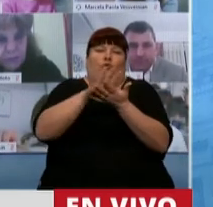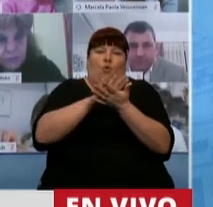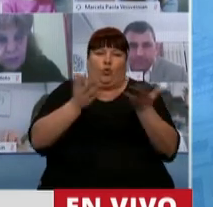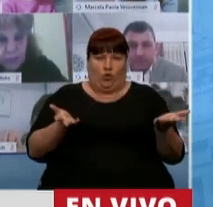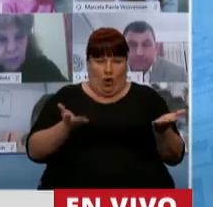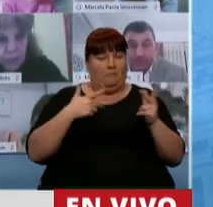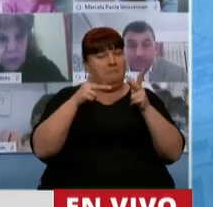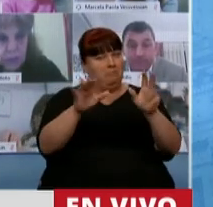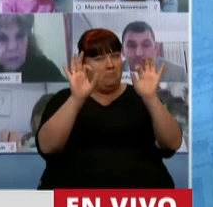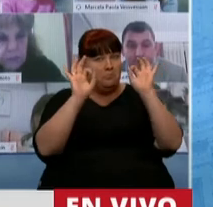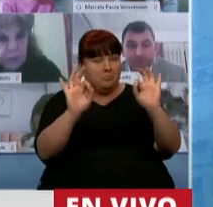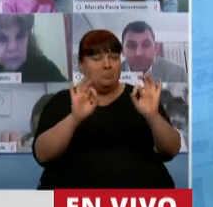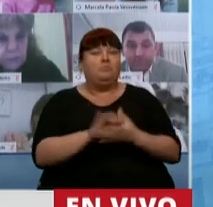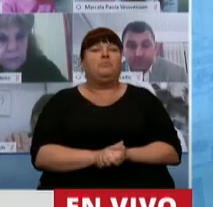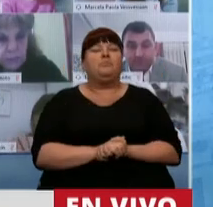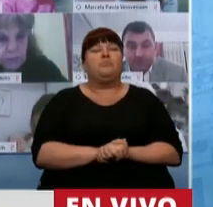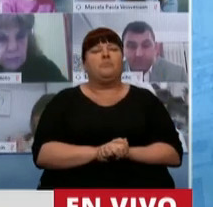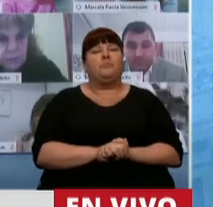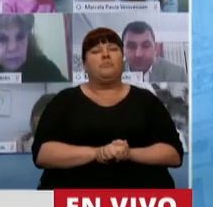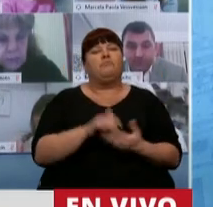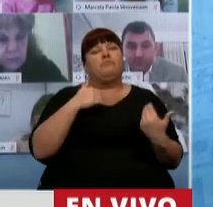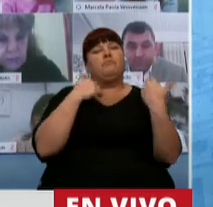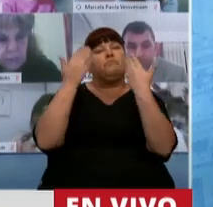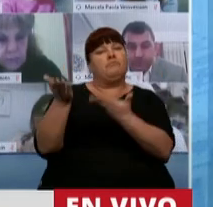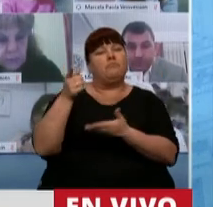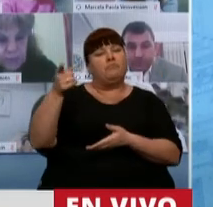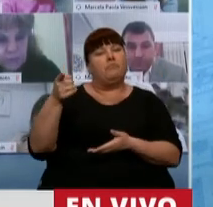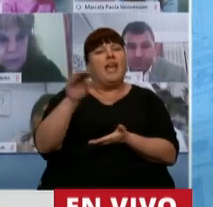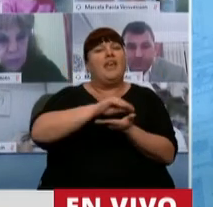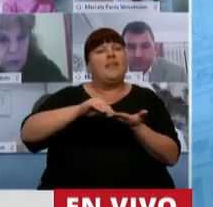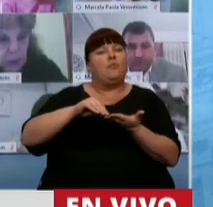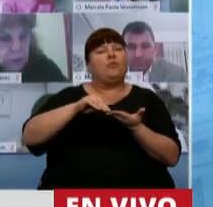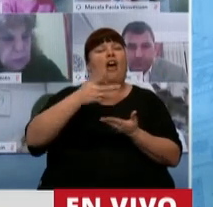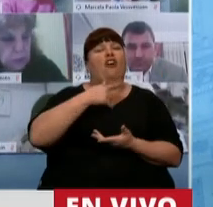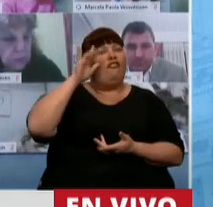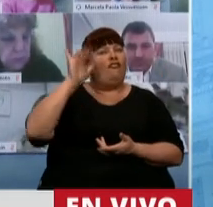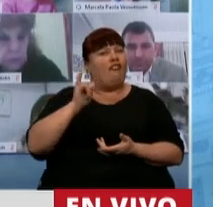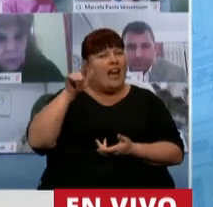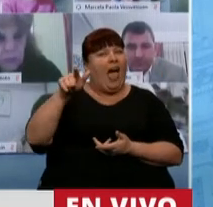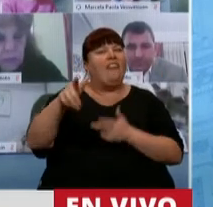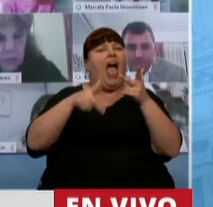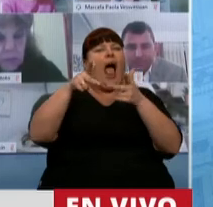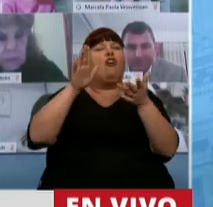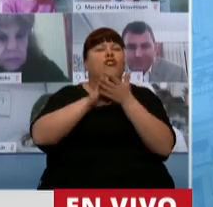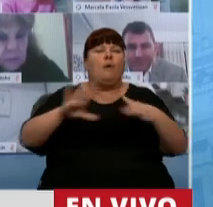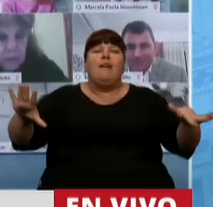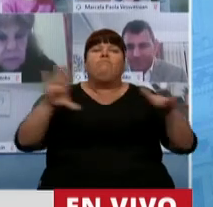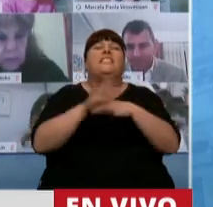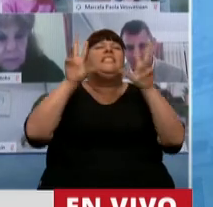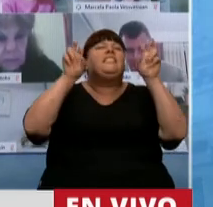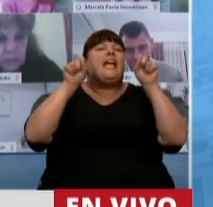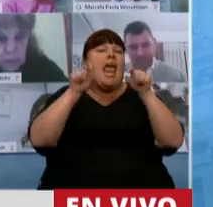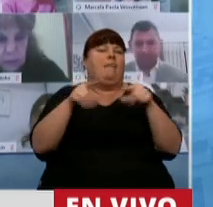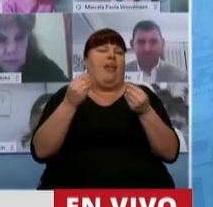Dicho esto, Presidente, le cedo al Diputado Ramiro Fernández Patri para que se refiera concretamente